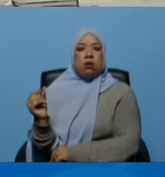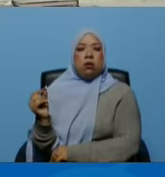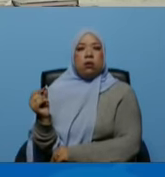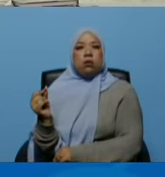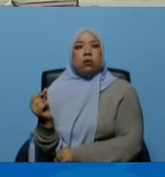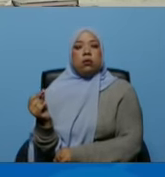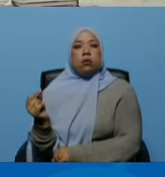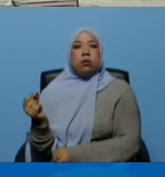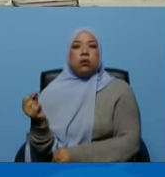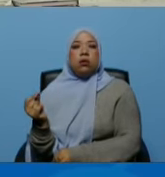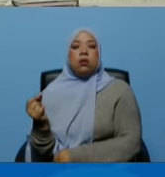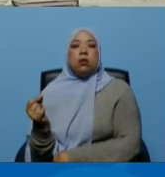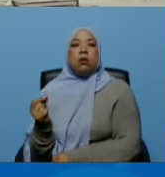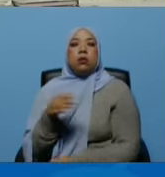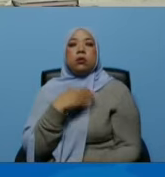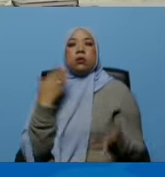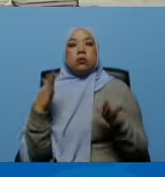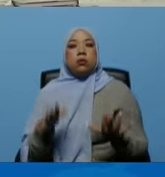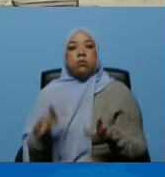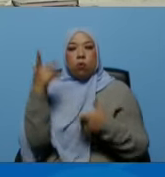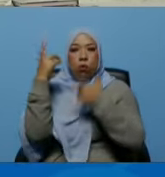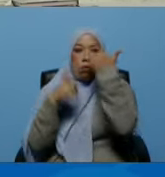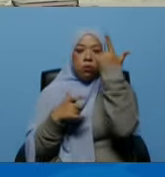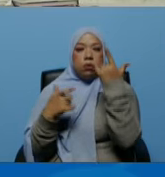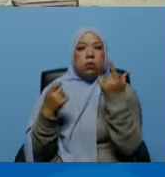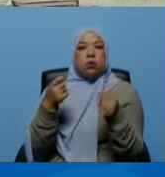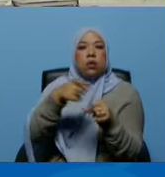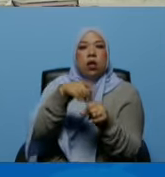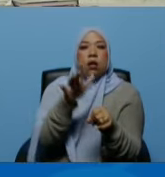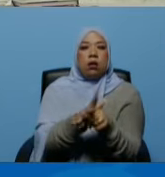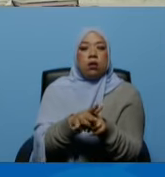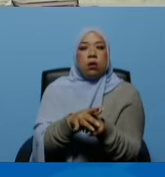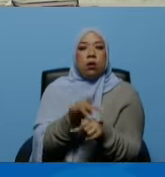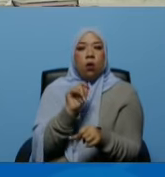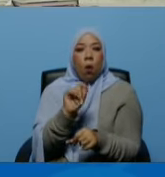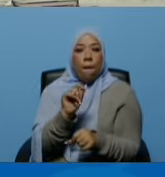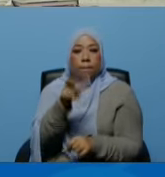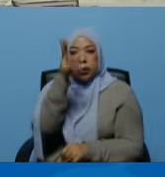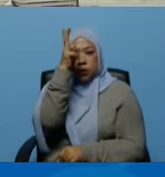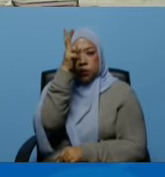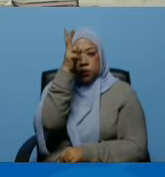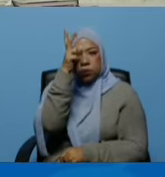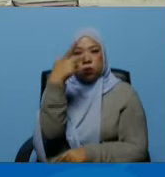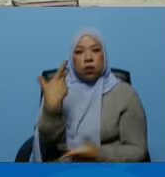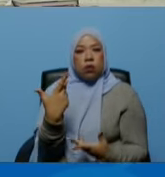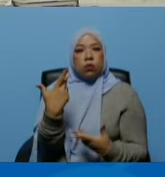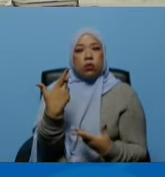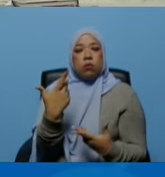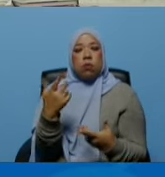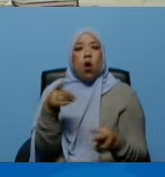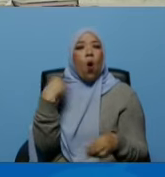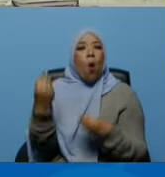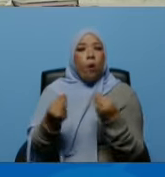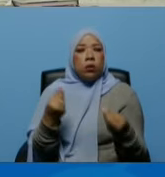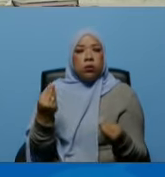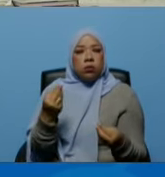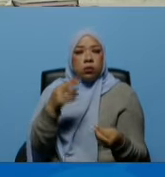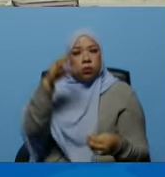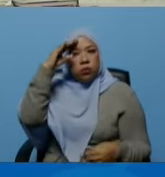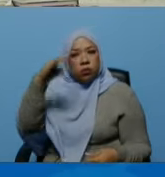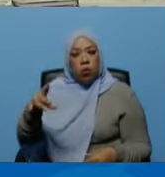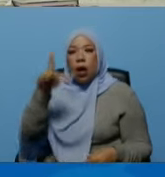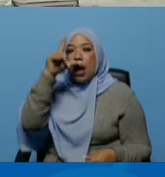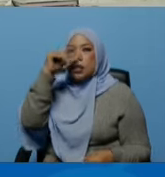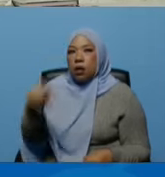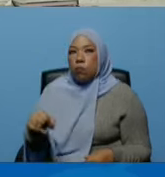a derribar la estatua de hugo chávez en coro en punto fijo a tratar de derribar la estatua del ex general Ezequiel